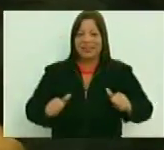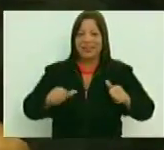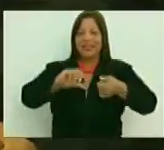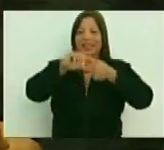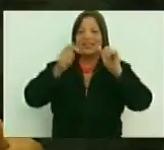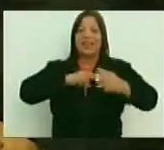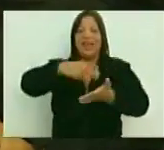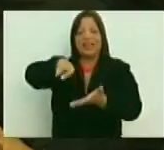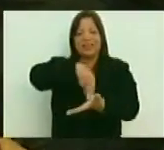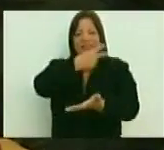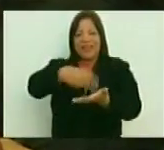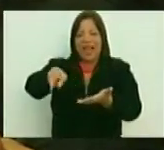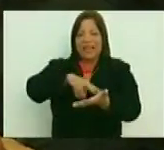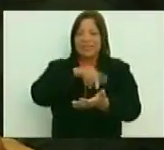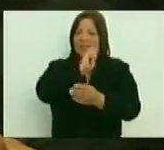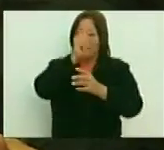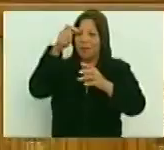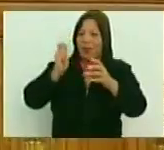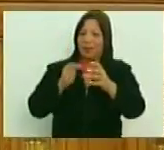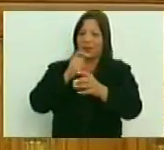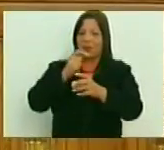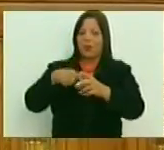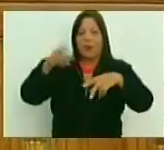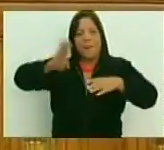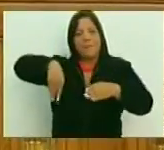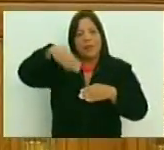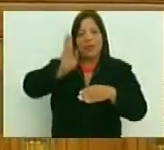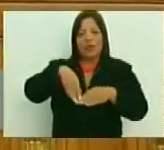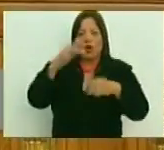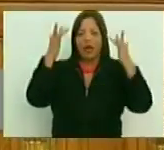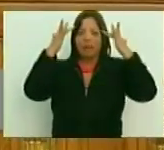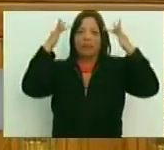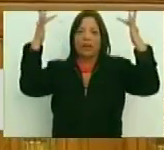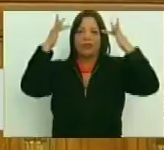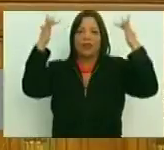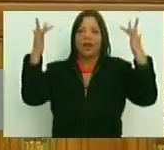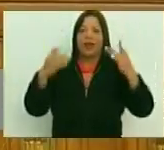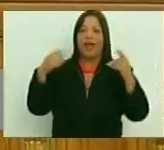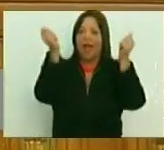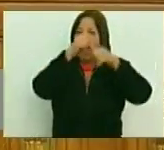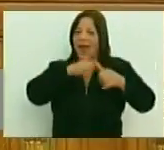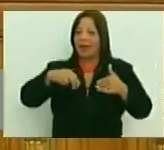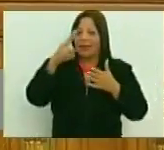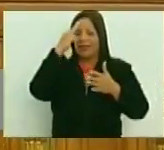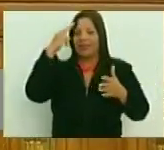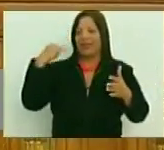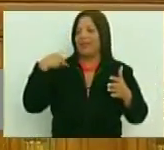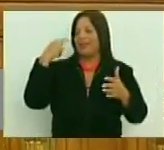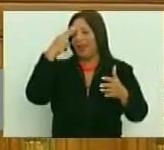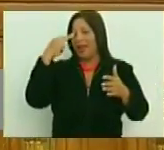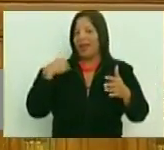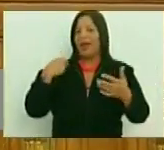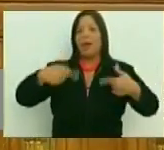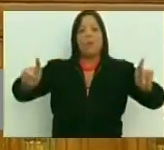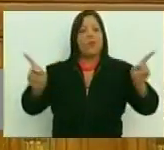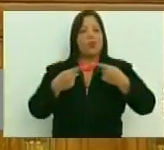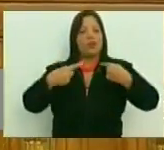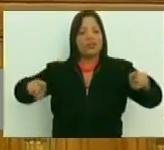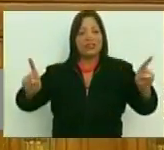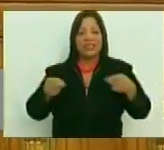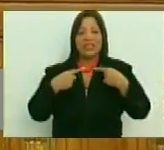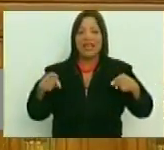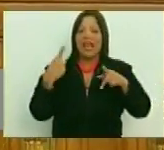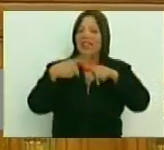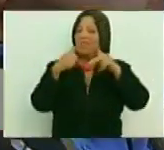danza, del patrimonio, en la red de escritores e intelectuales, artistas circenses, del área musical en sus